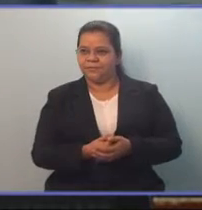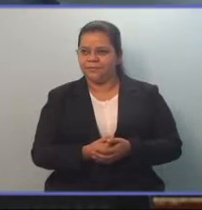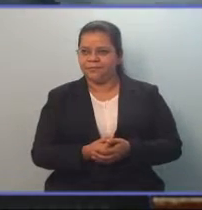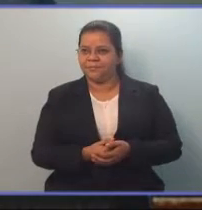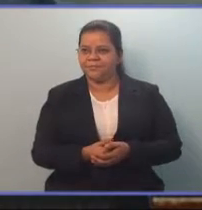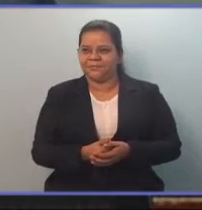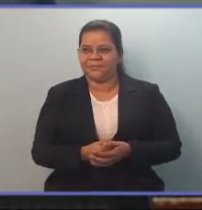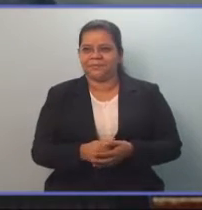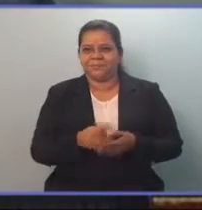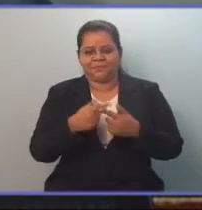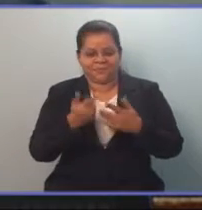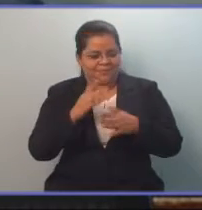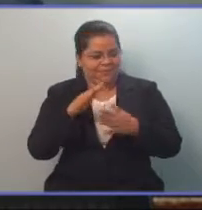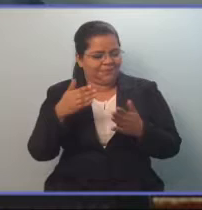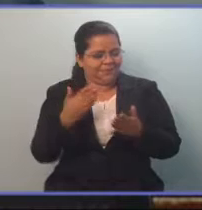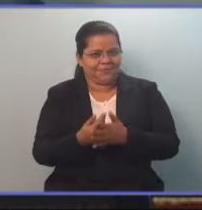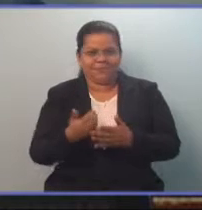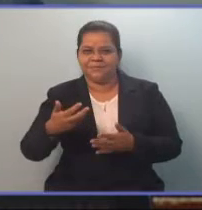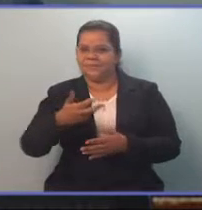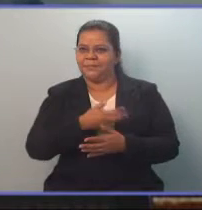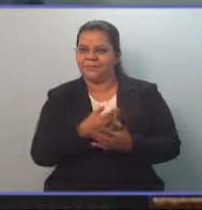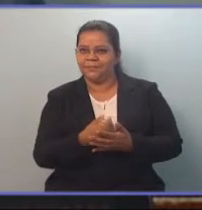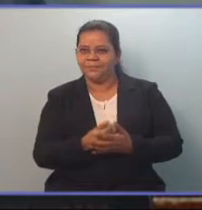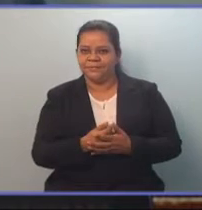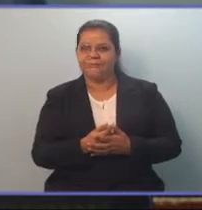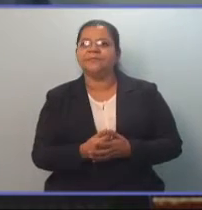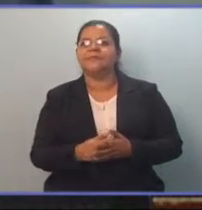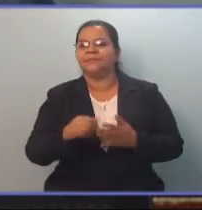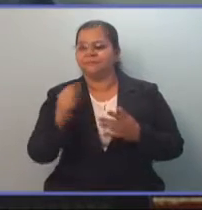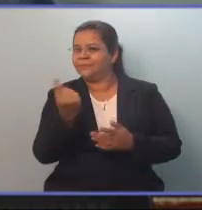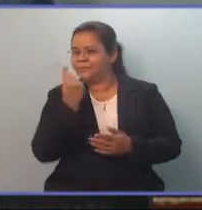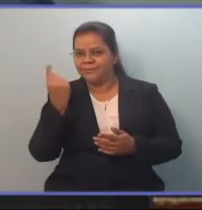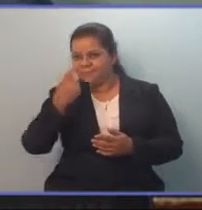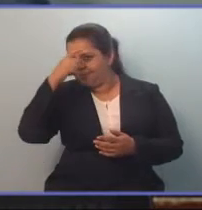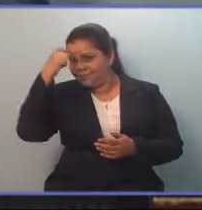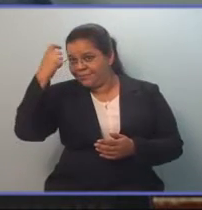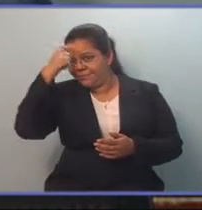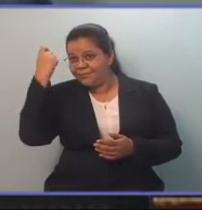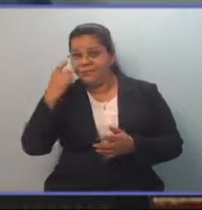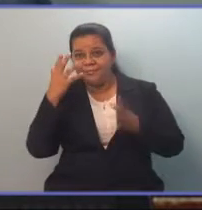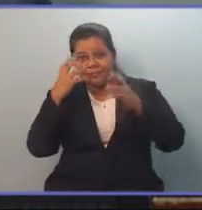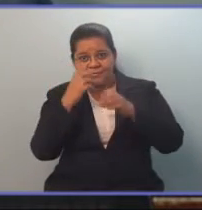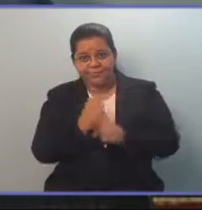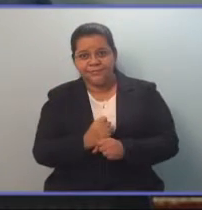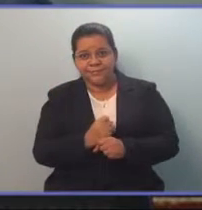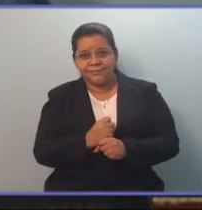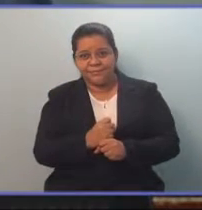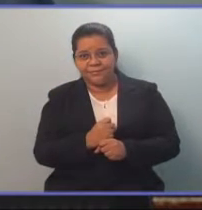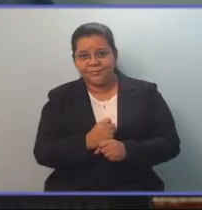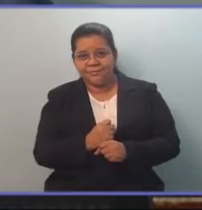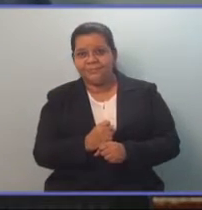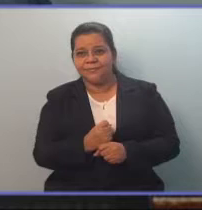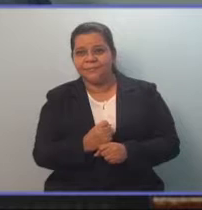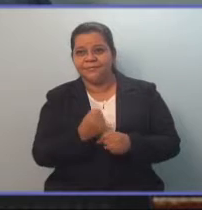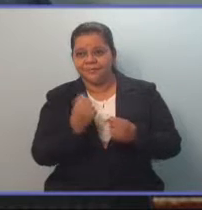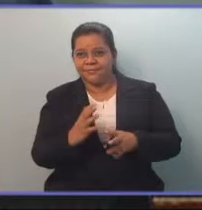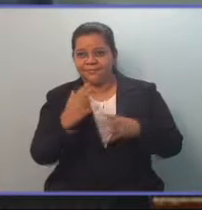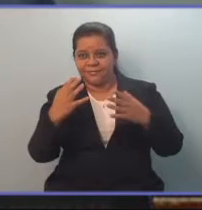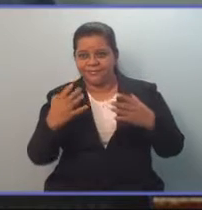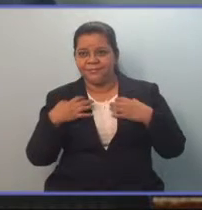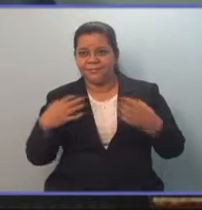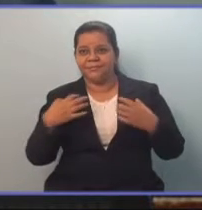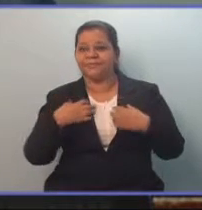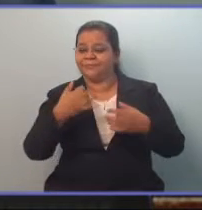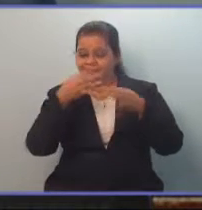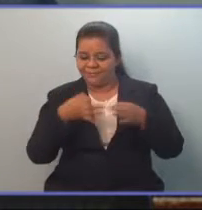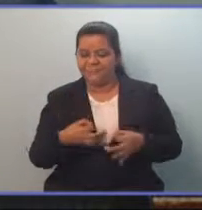no les estamos garantizando solamente un empleo, sino que garantizándoles una vida digna para sus